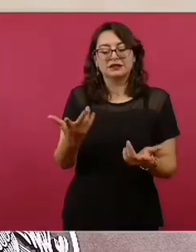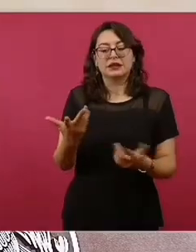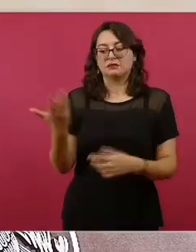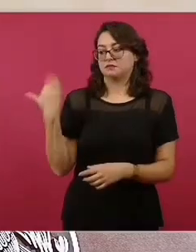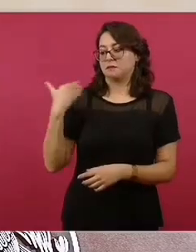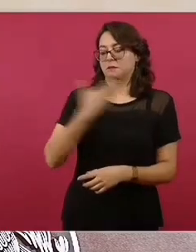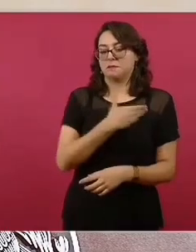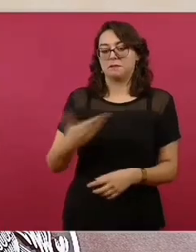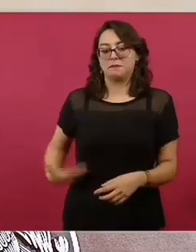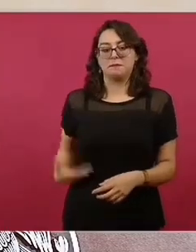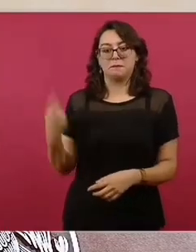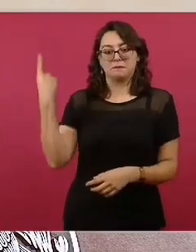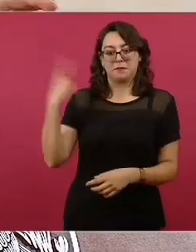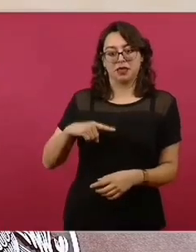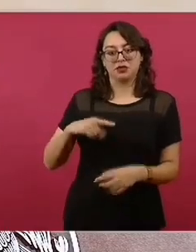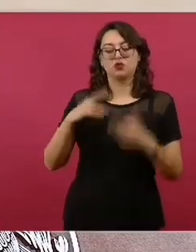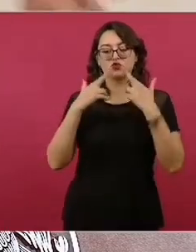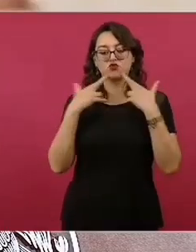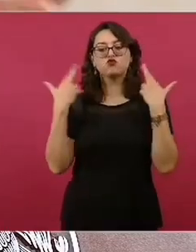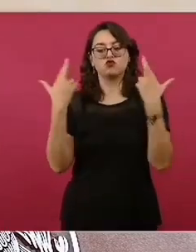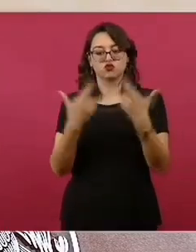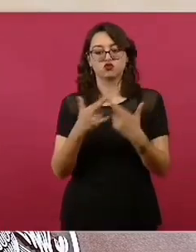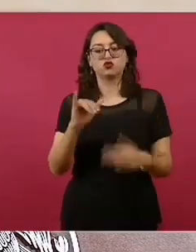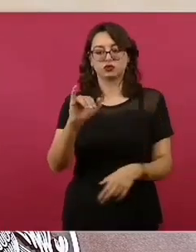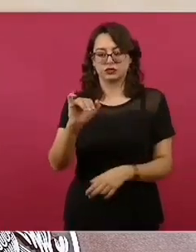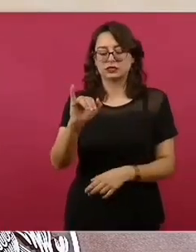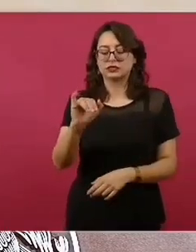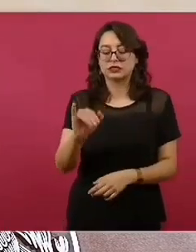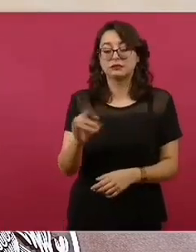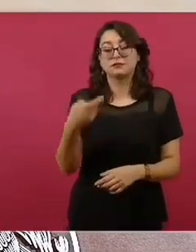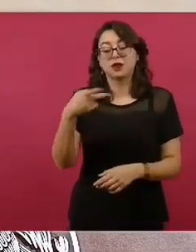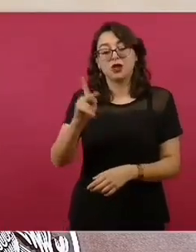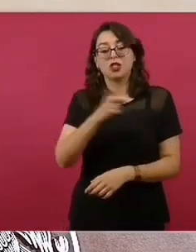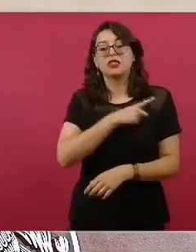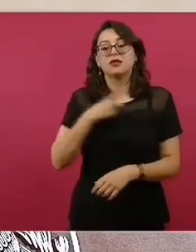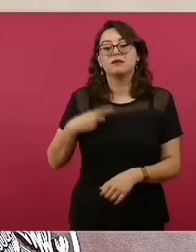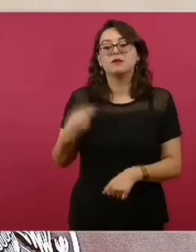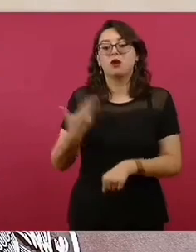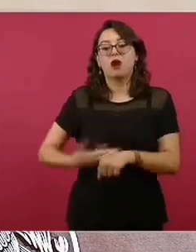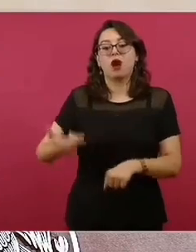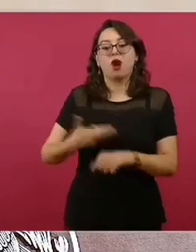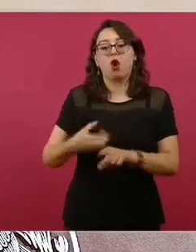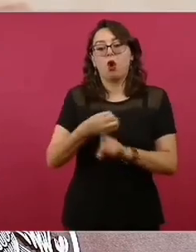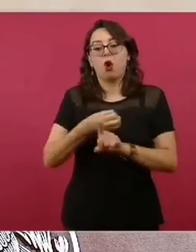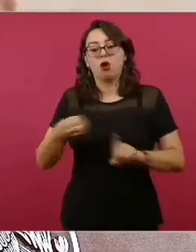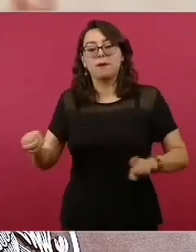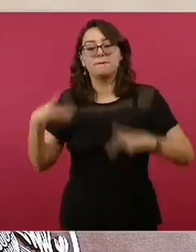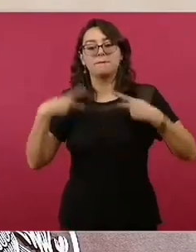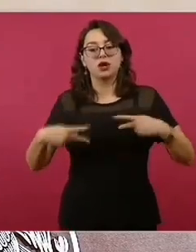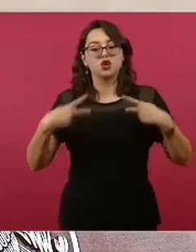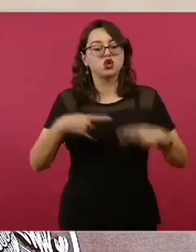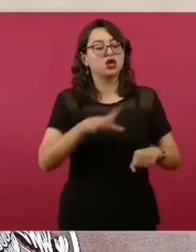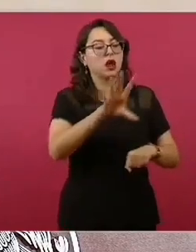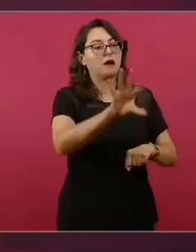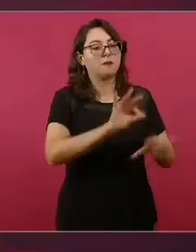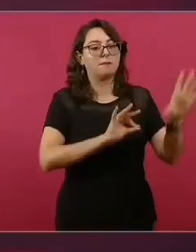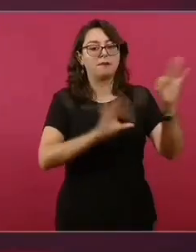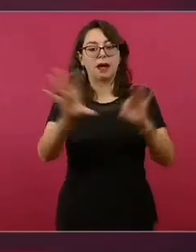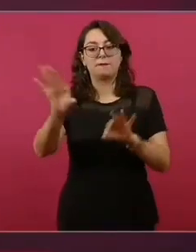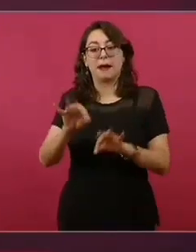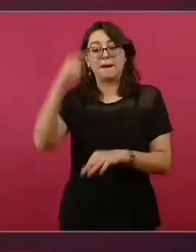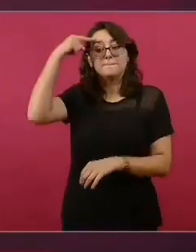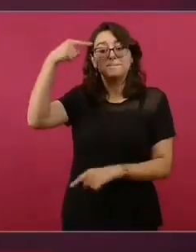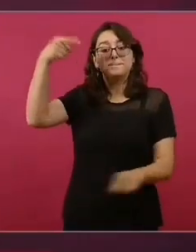instruyó el presidente, con mucho gusto la vamos a tener. Estamos organizando a distintas personas expertas en el campo. Lo que queremos es que sea productiva.